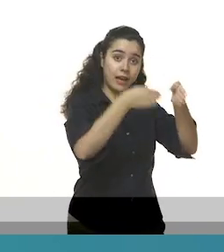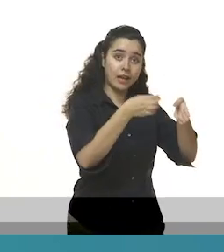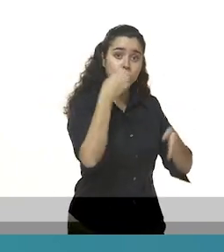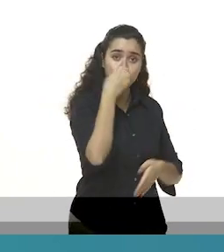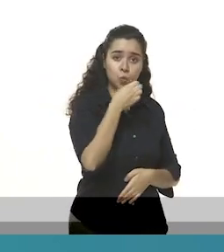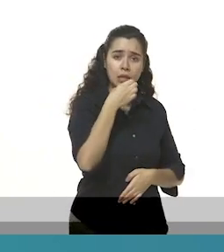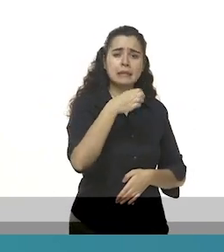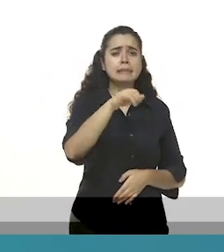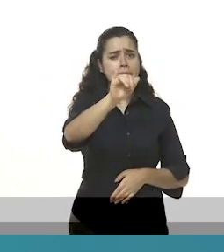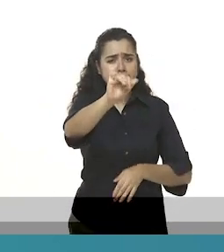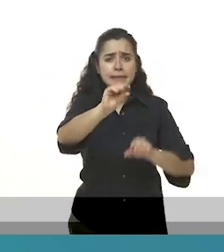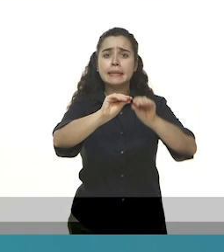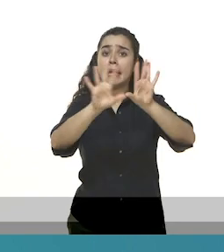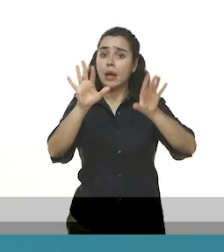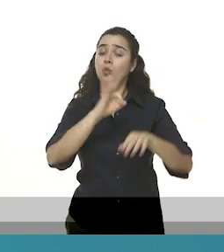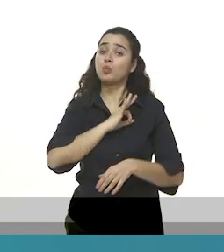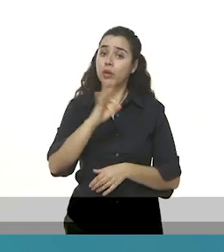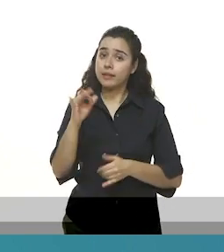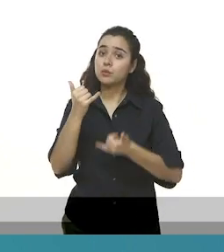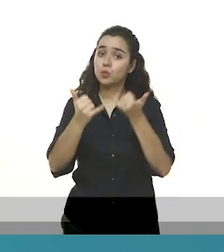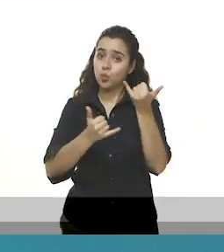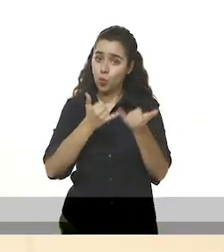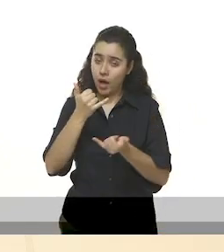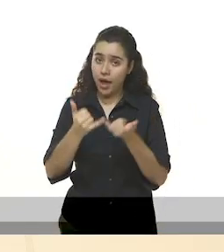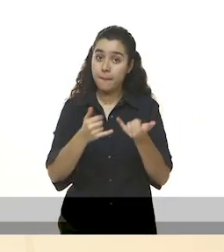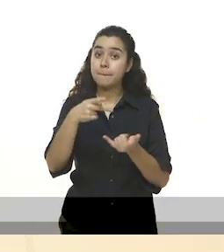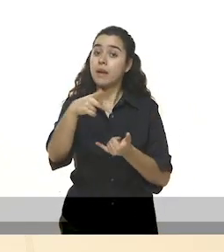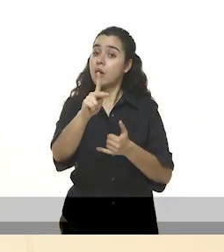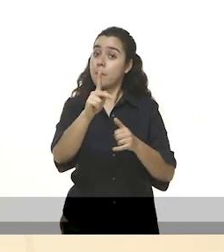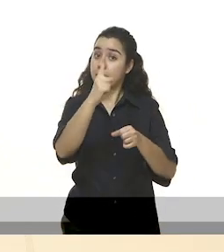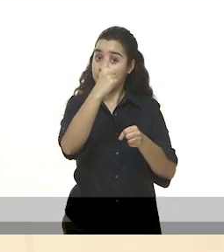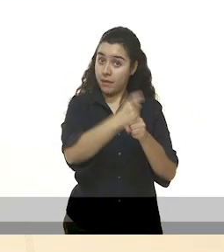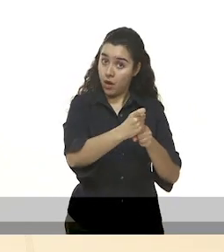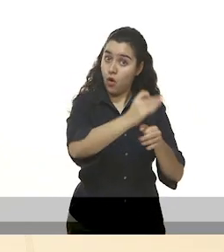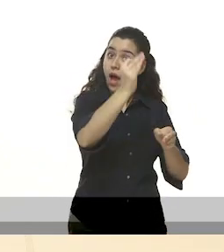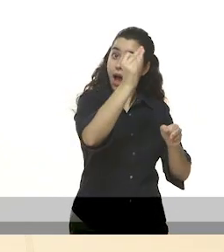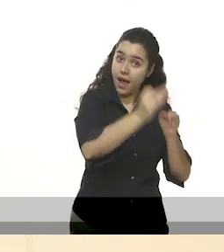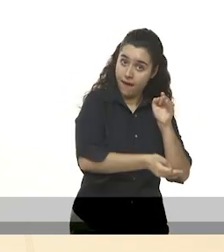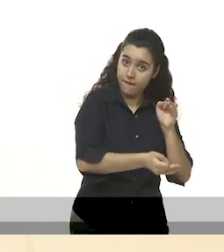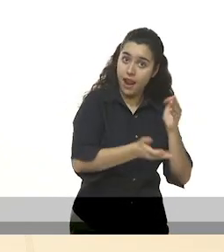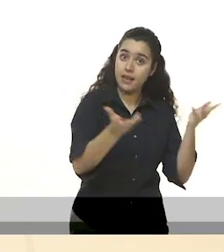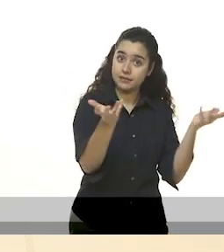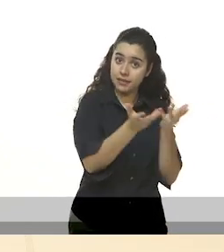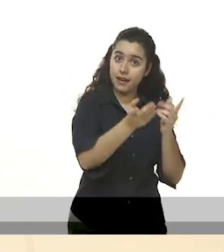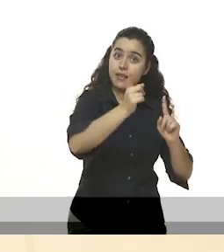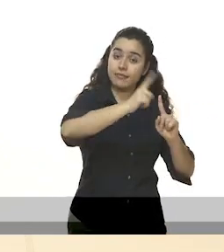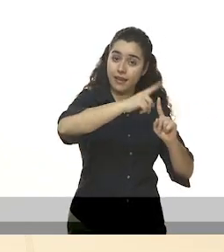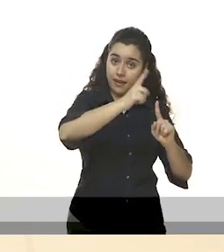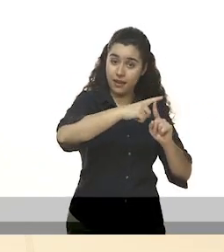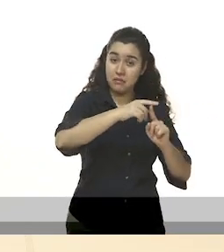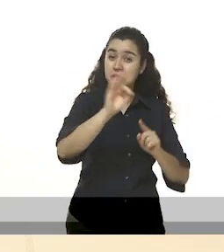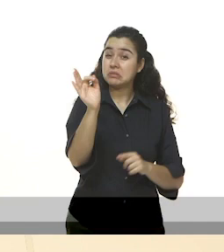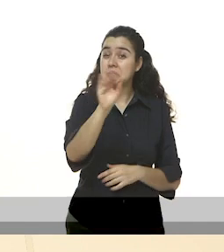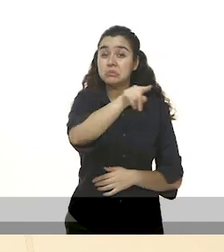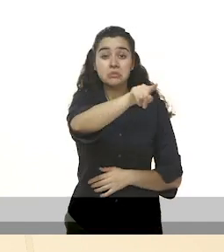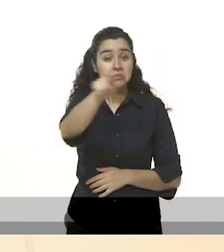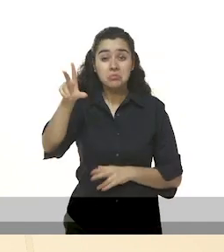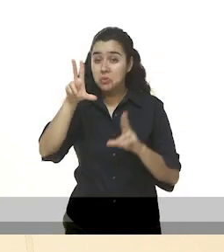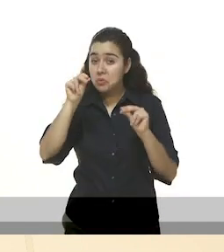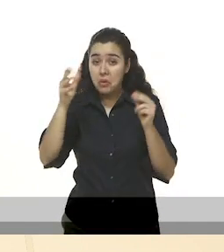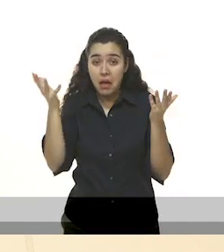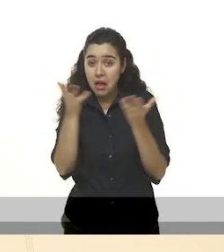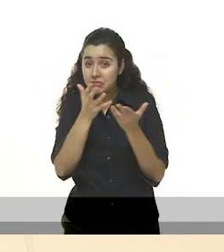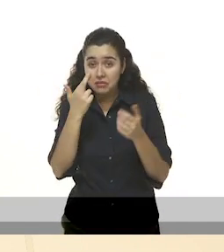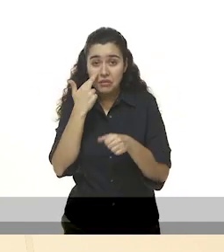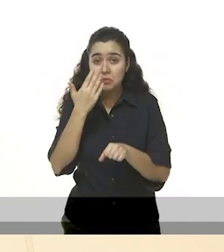y cuando cumplan con sus obligaciones, como su tarea. Con el experimento nos pudimos dar cuenta que si no cumplimos con nuestras responsabilidades,